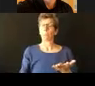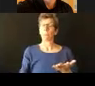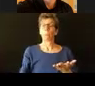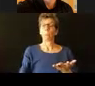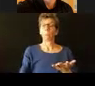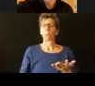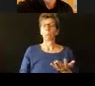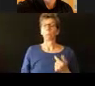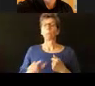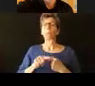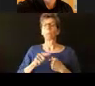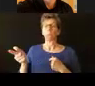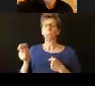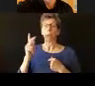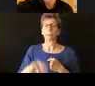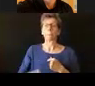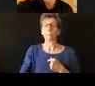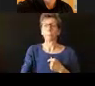muy bien